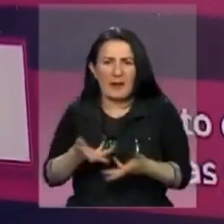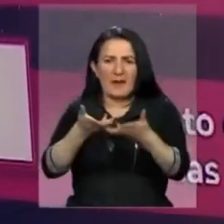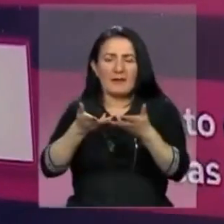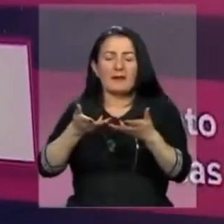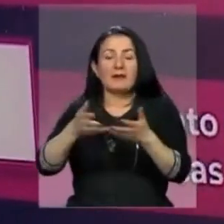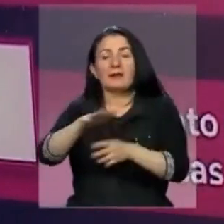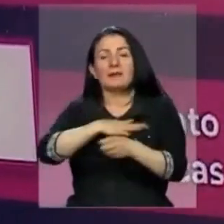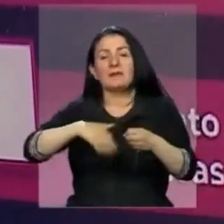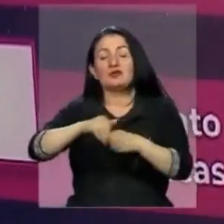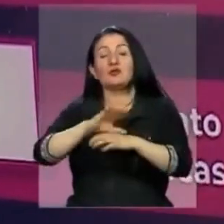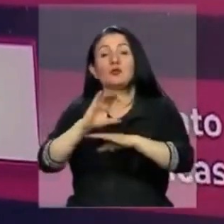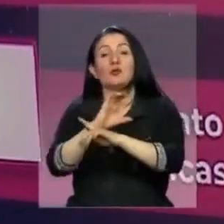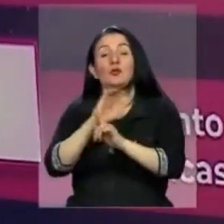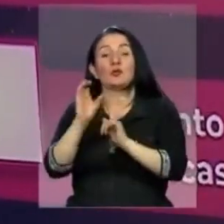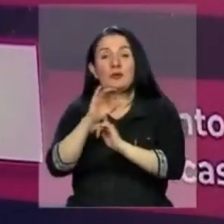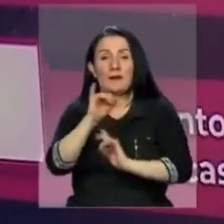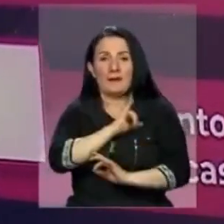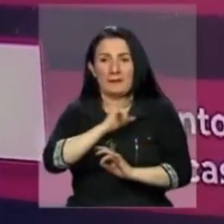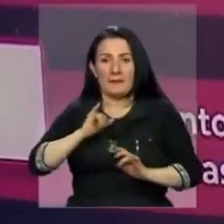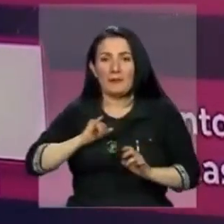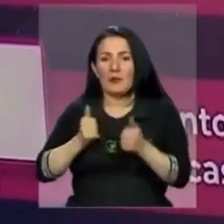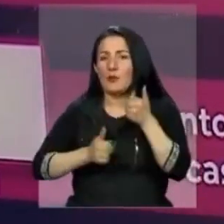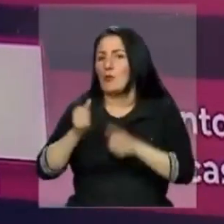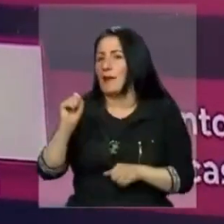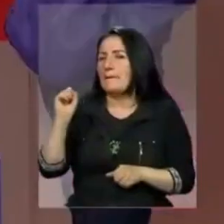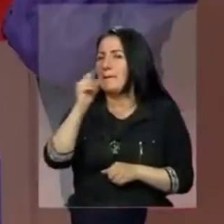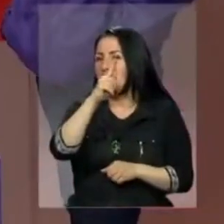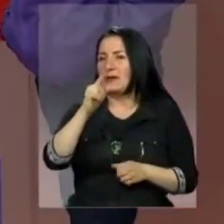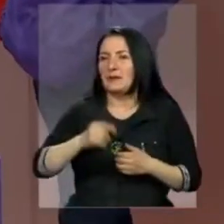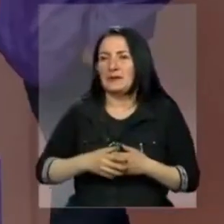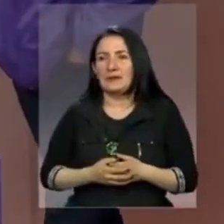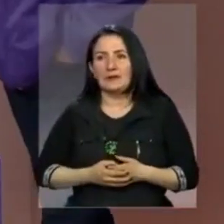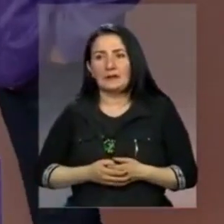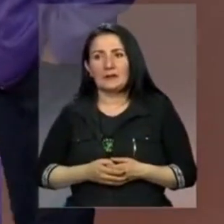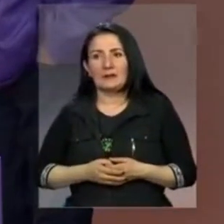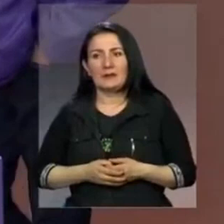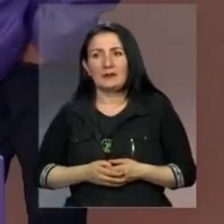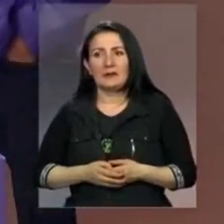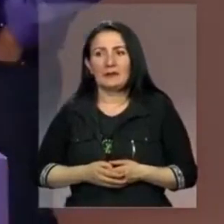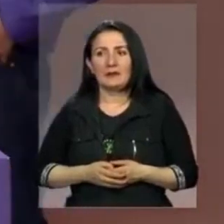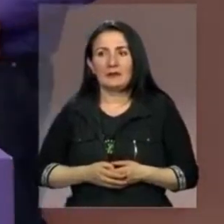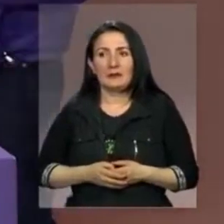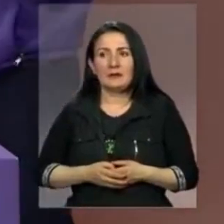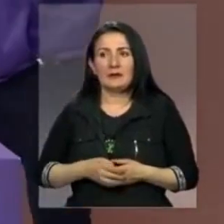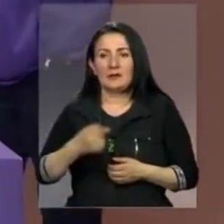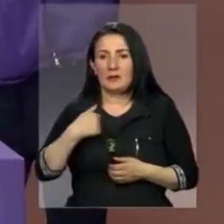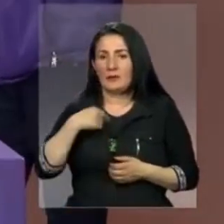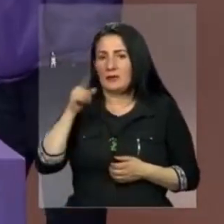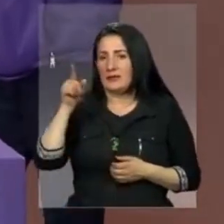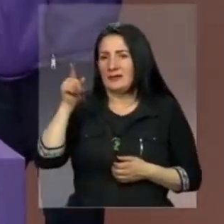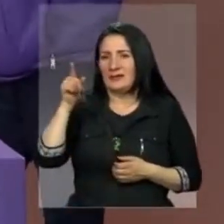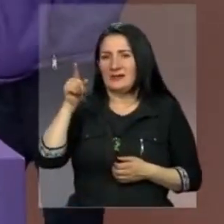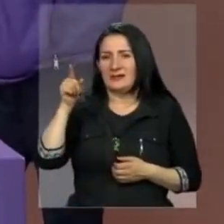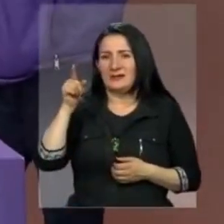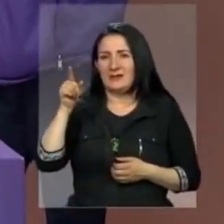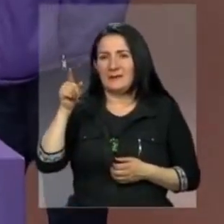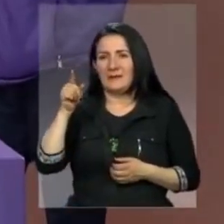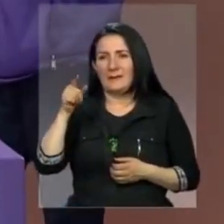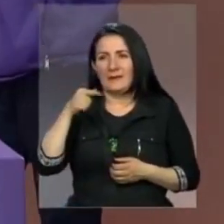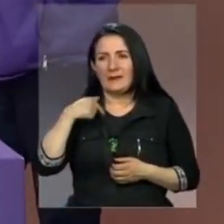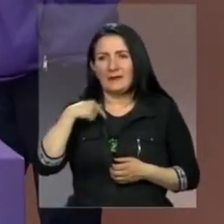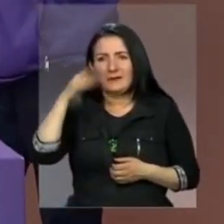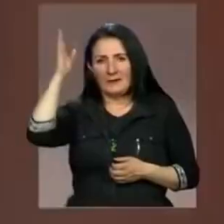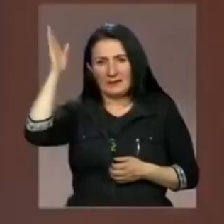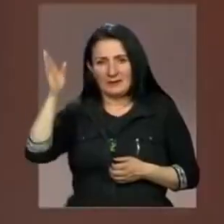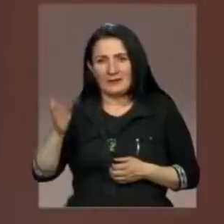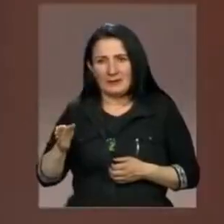espacios culturales independientes. Sí, yo sobre eso tendría que decirles, María Paula, esto. Yo he estado